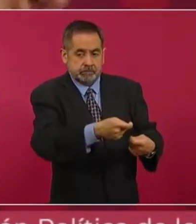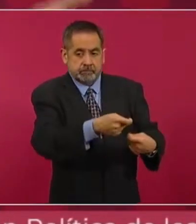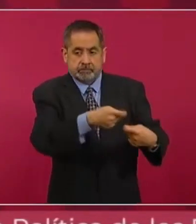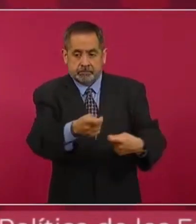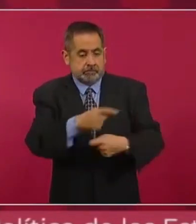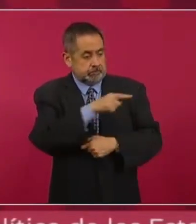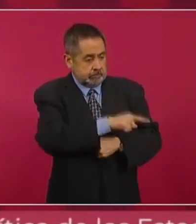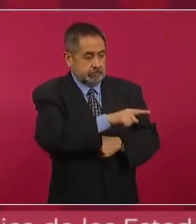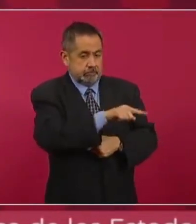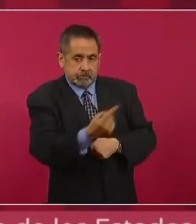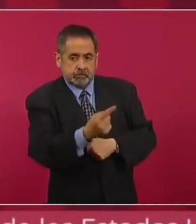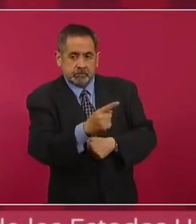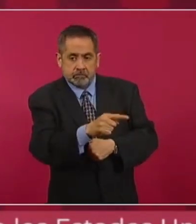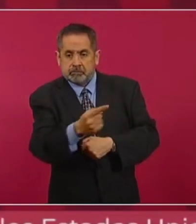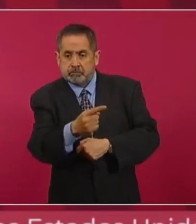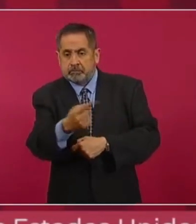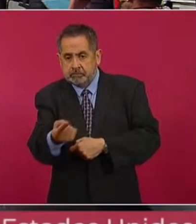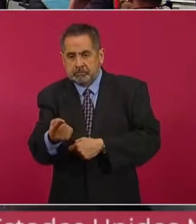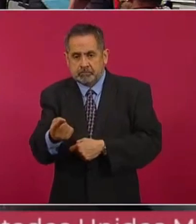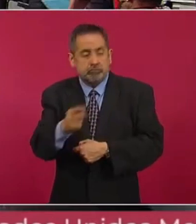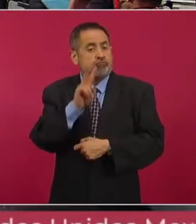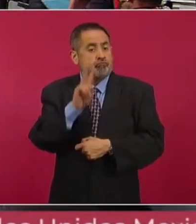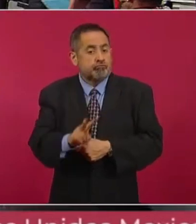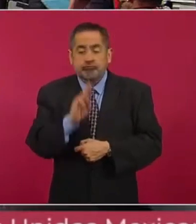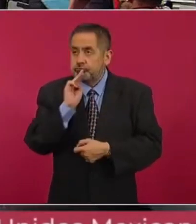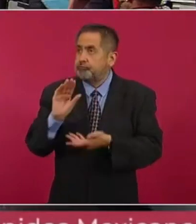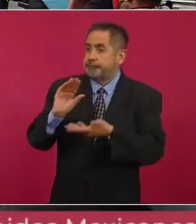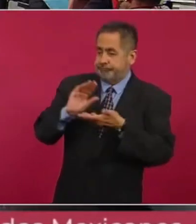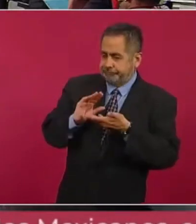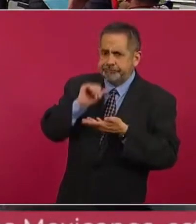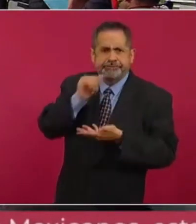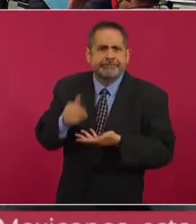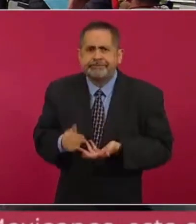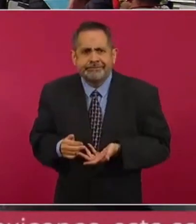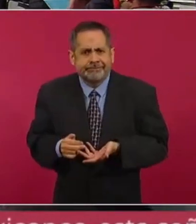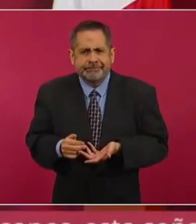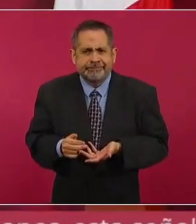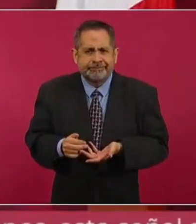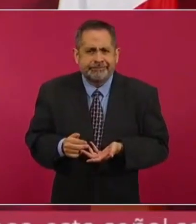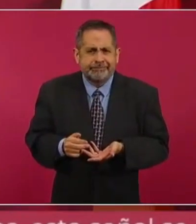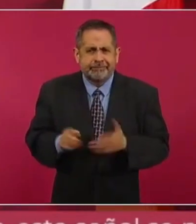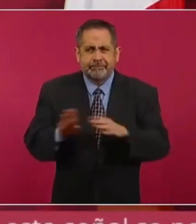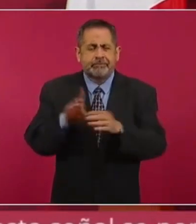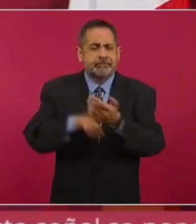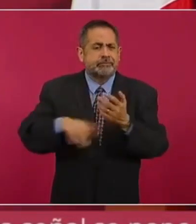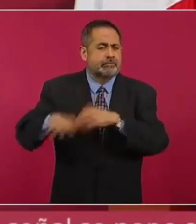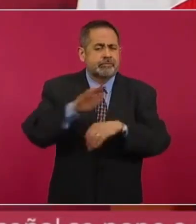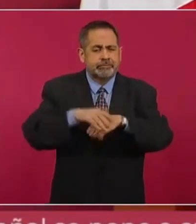no llegaban a todos, no llegaban a las comunidades más pobres